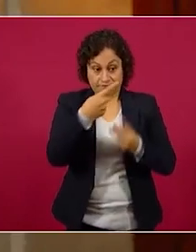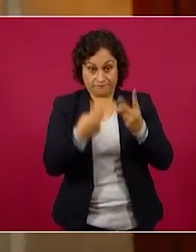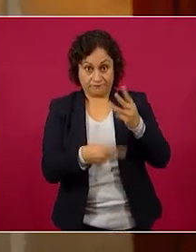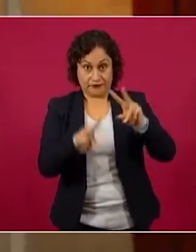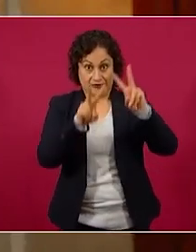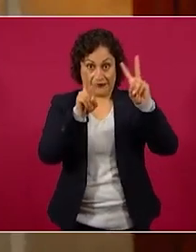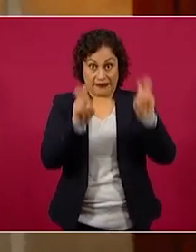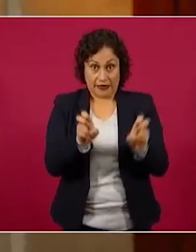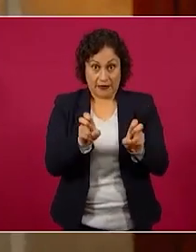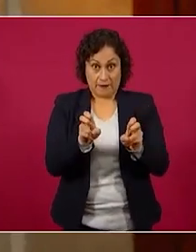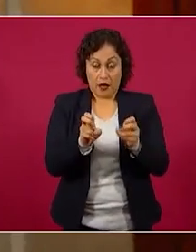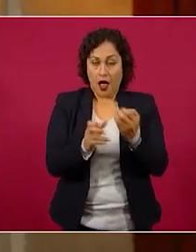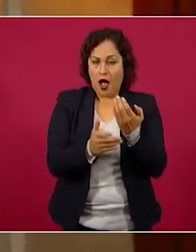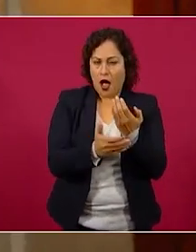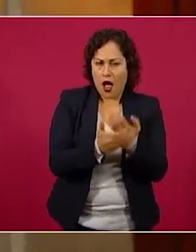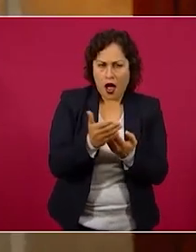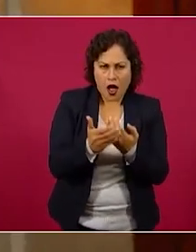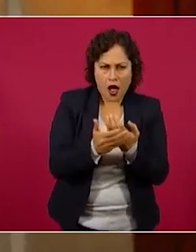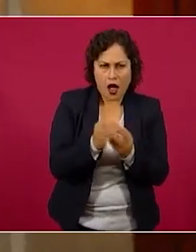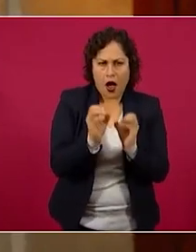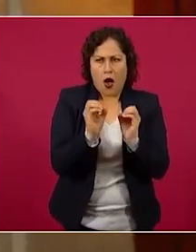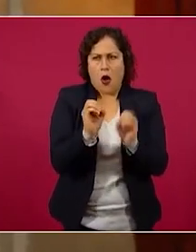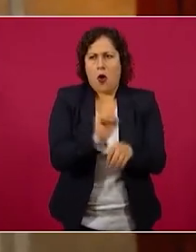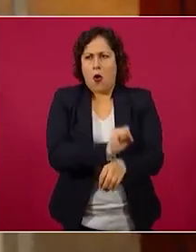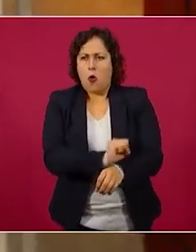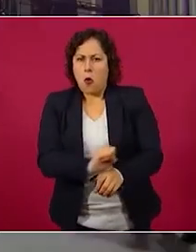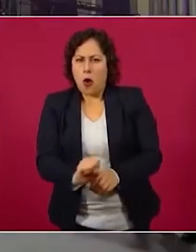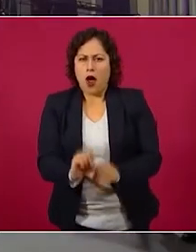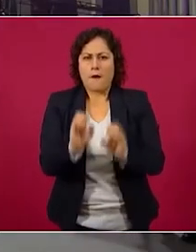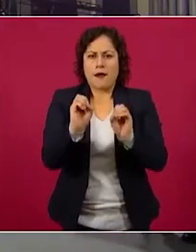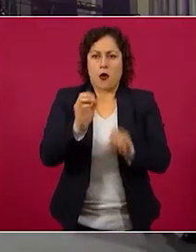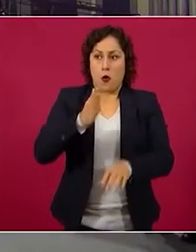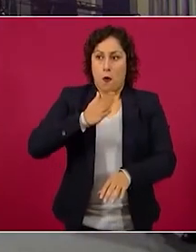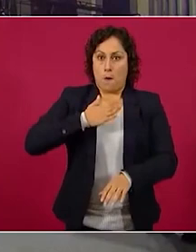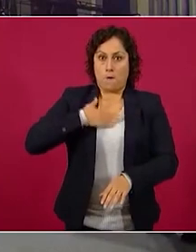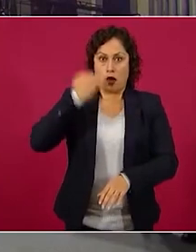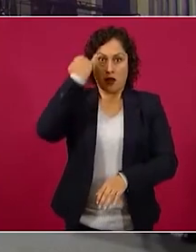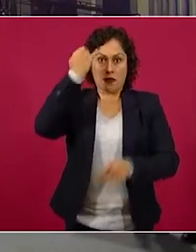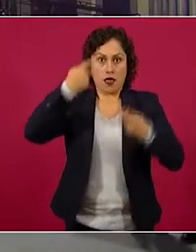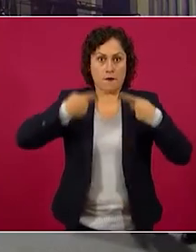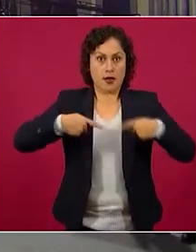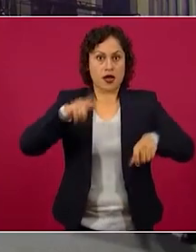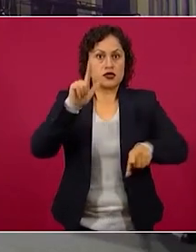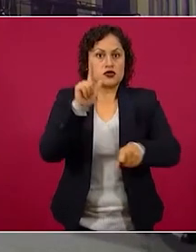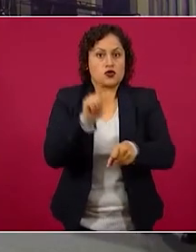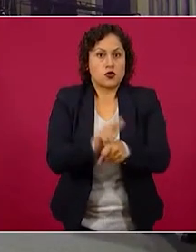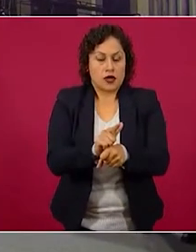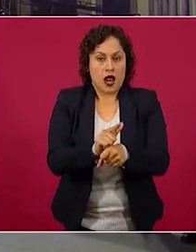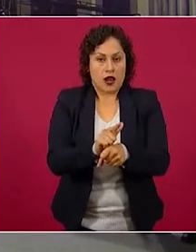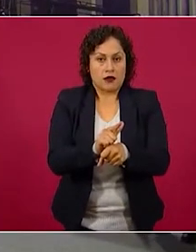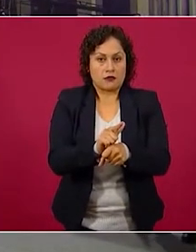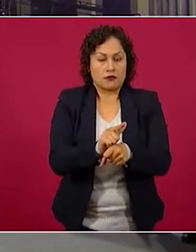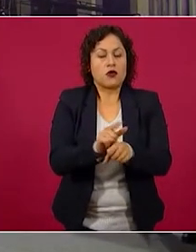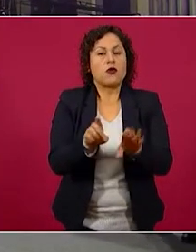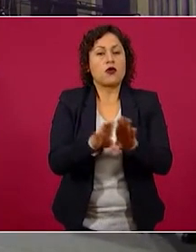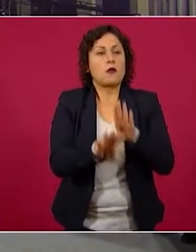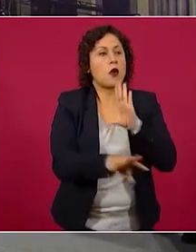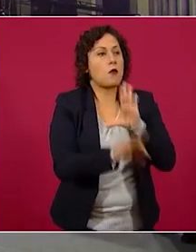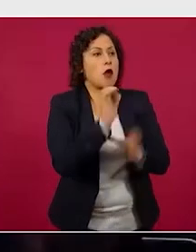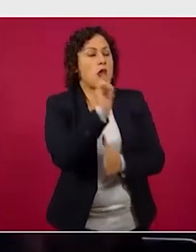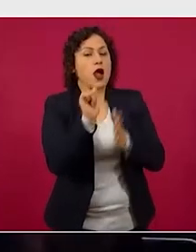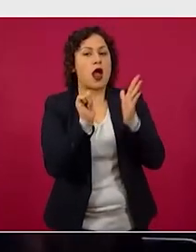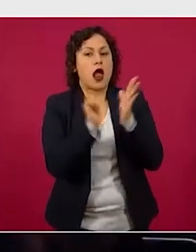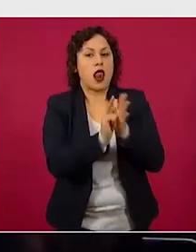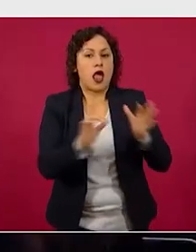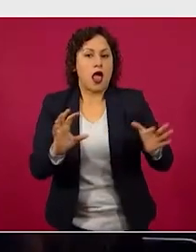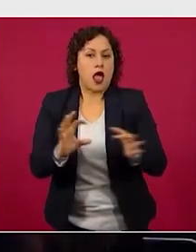personal que pueda solventarse con argumentos legaloides sino parte